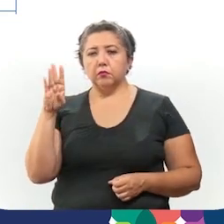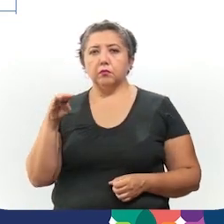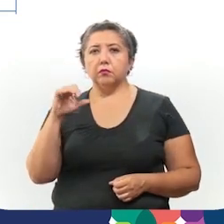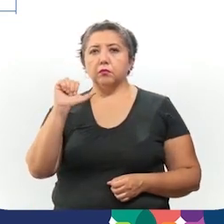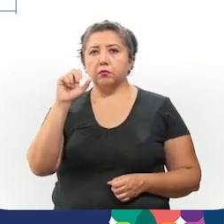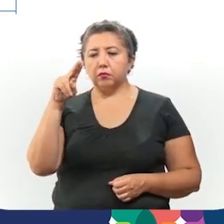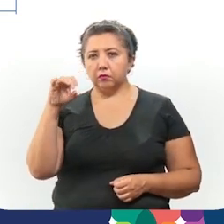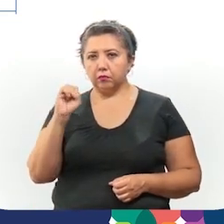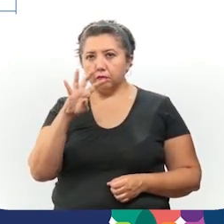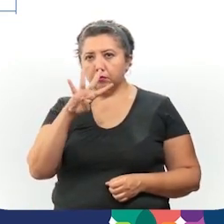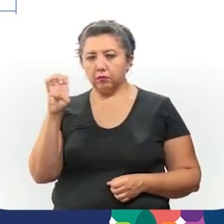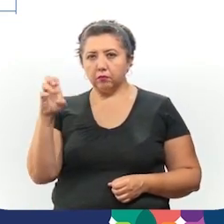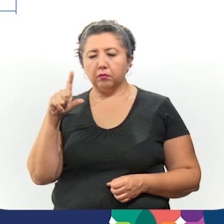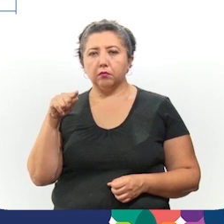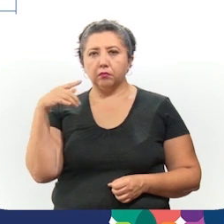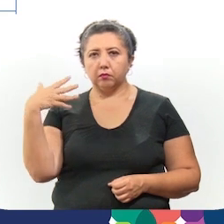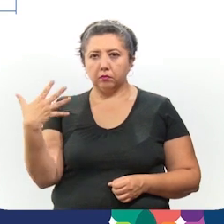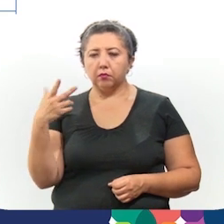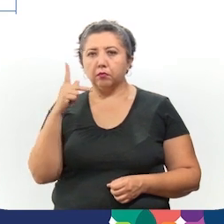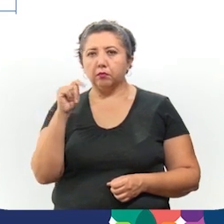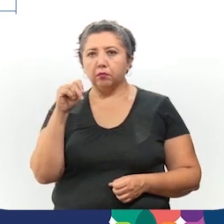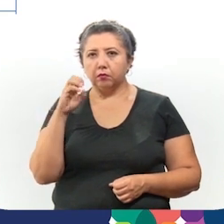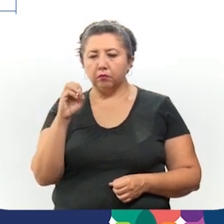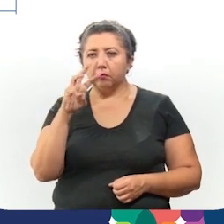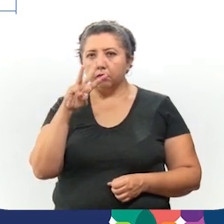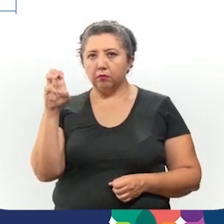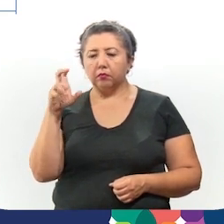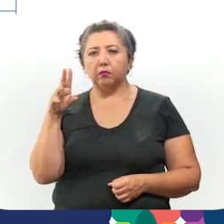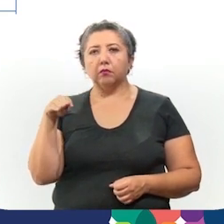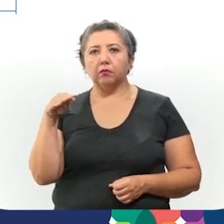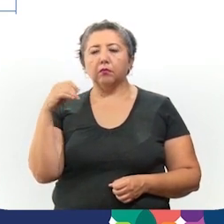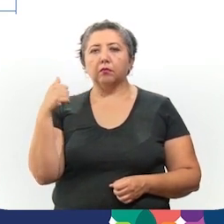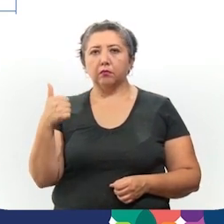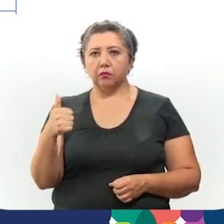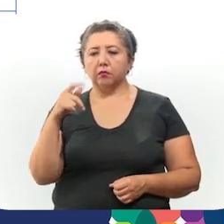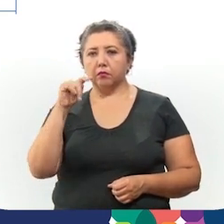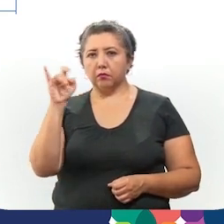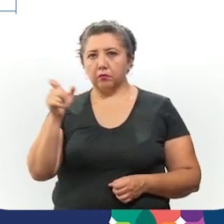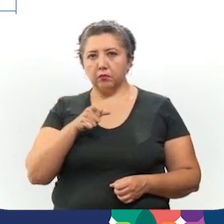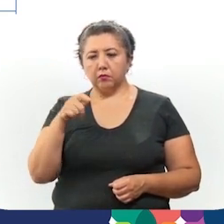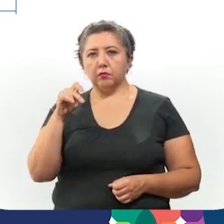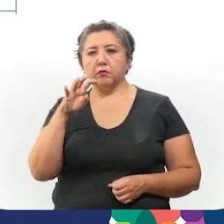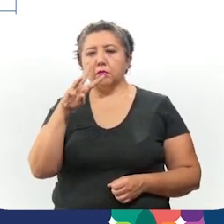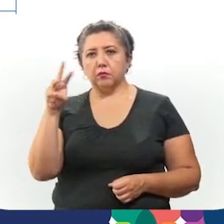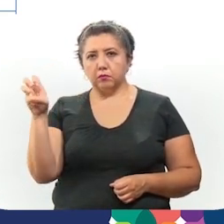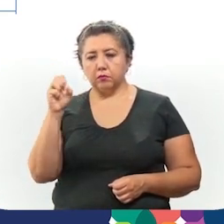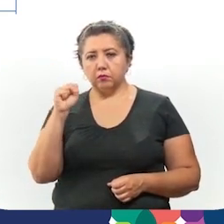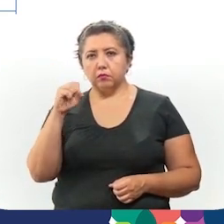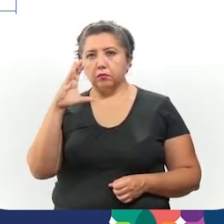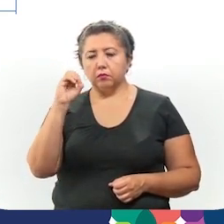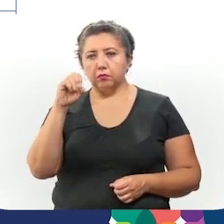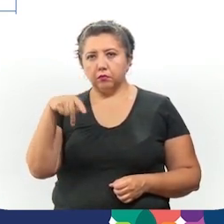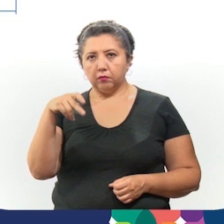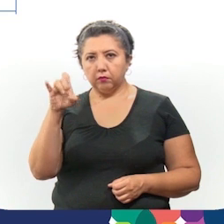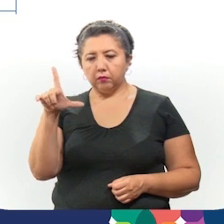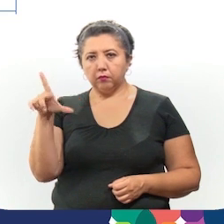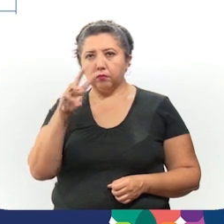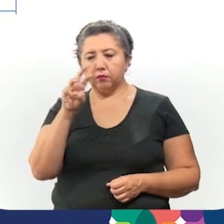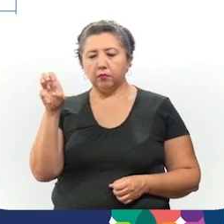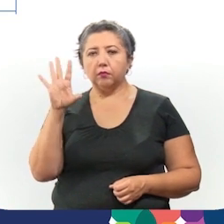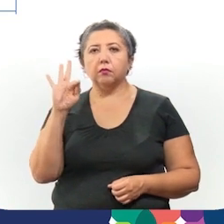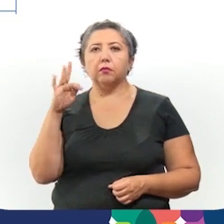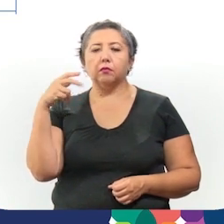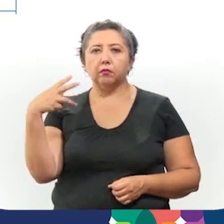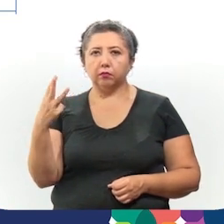Acanqué, 475, Beto, 396, Tixcocop, 360, Concal, 343,